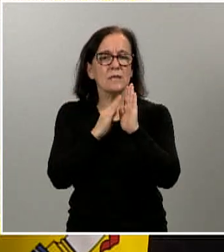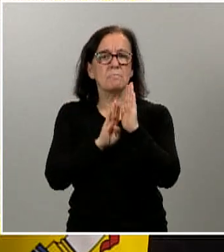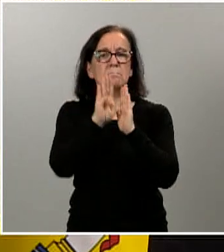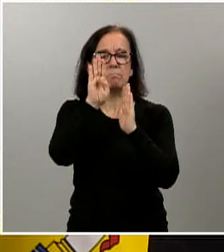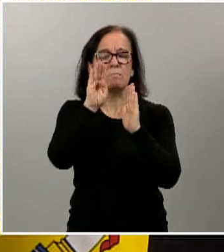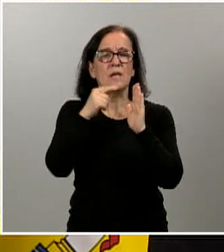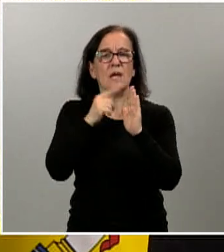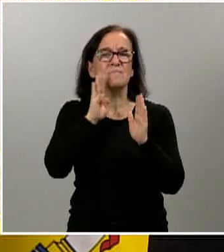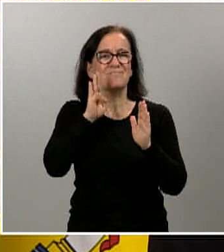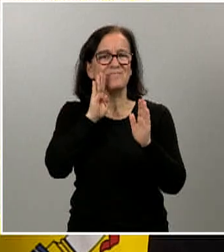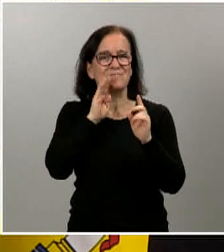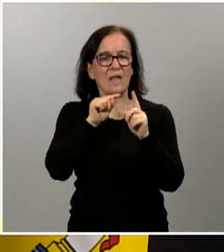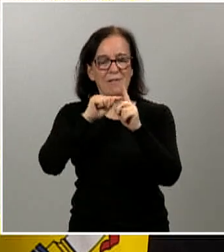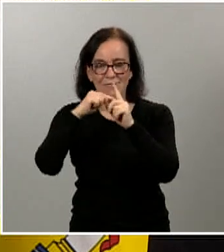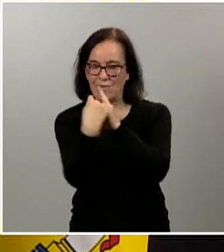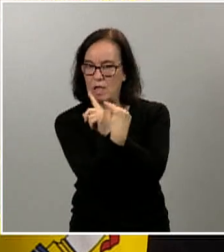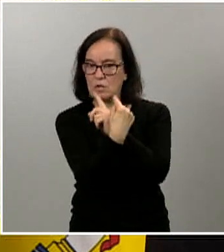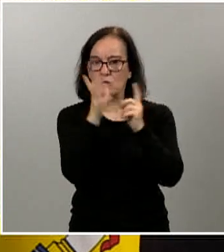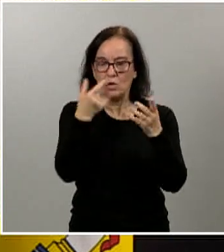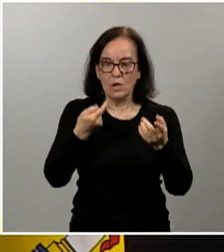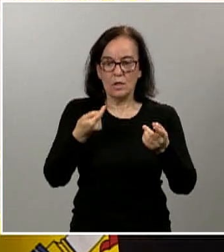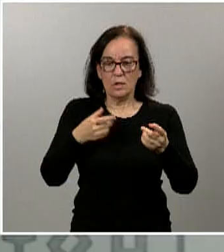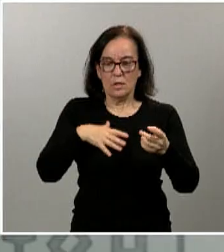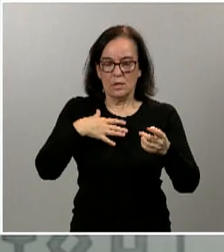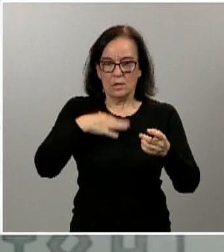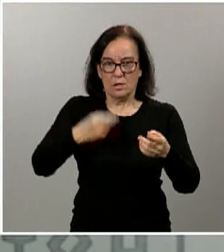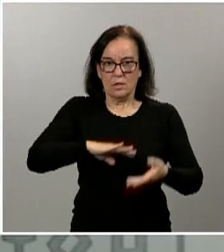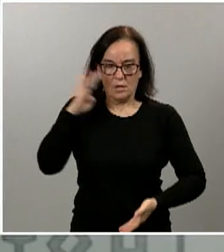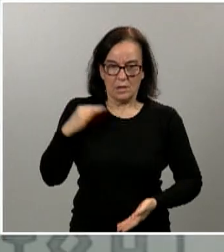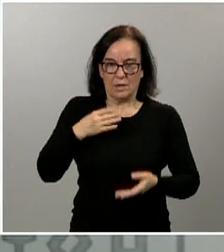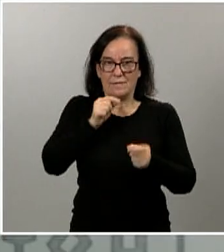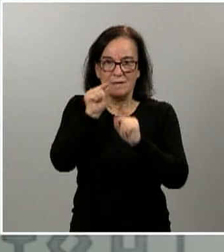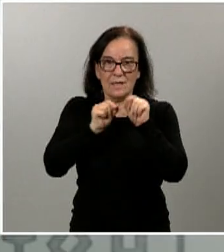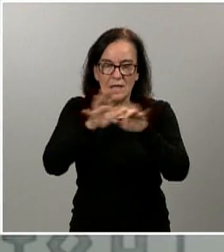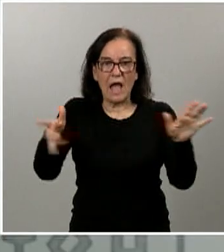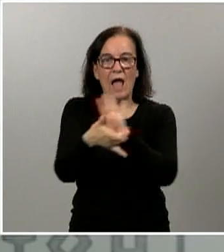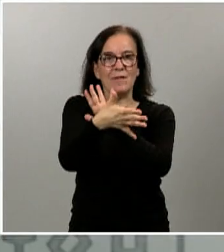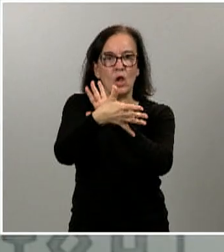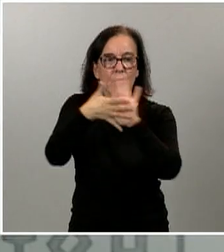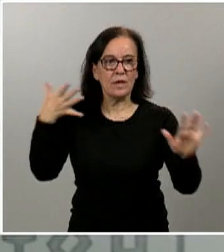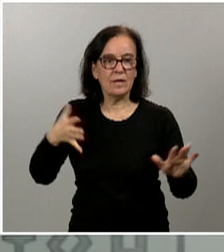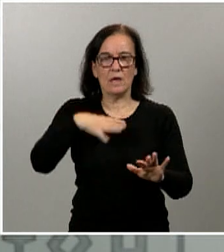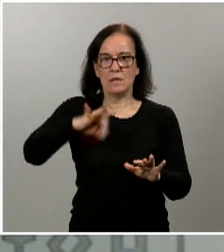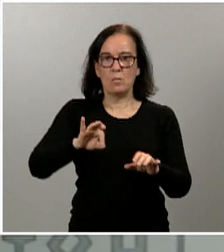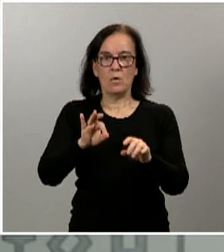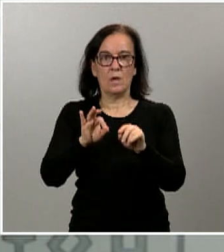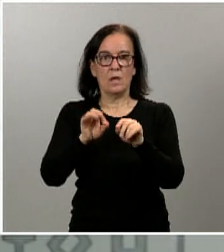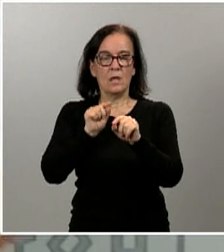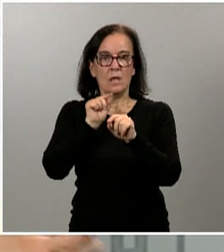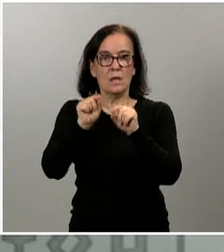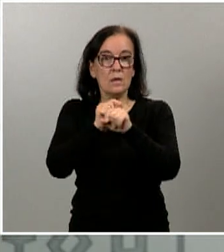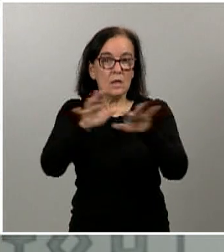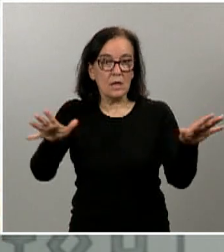a la capacidad de transmisión del virus, a la velocidad con que este virus se puede transmitir, a toda esa parte de la